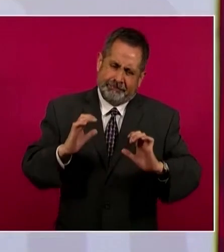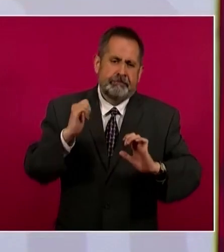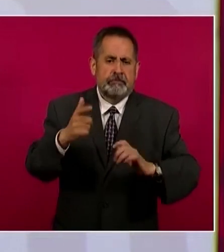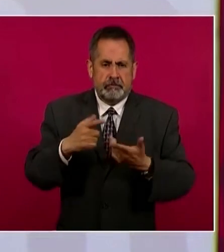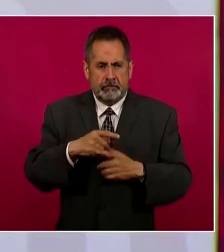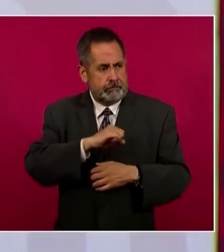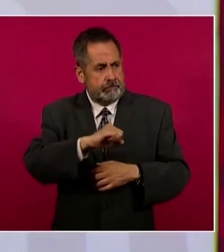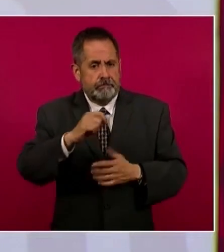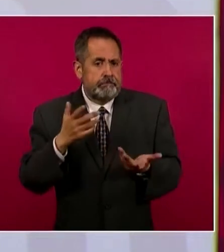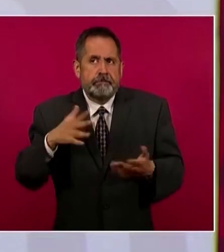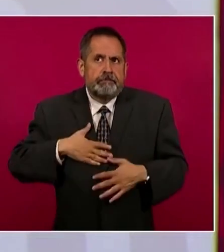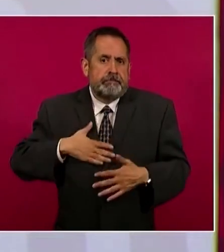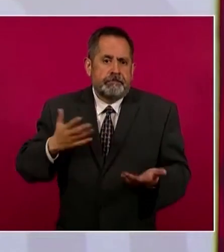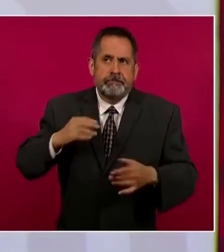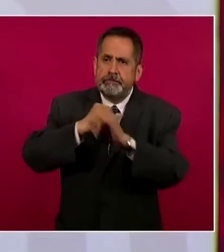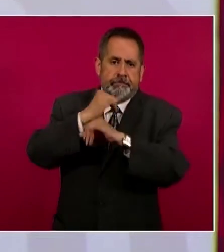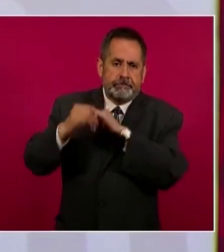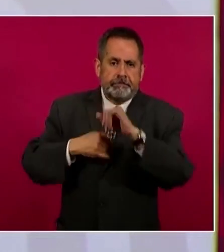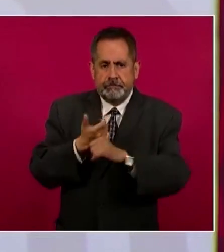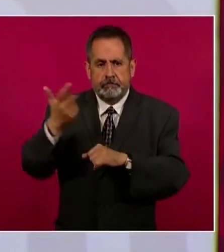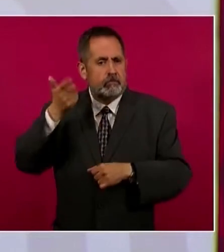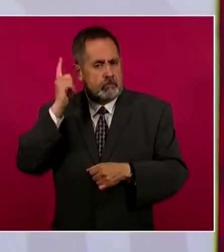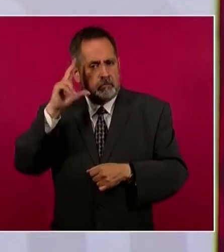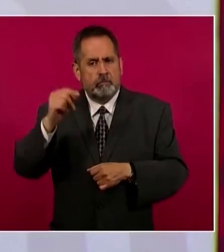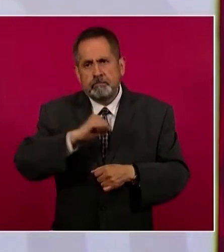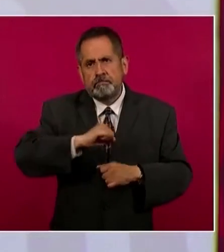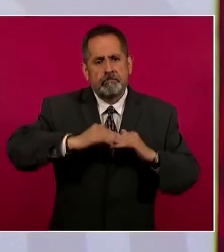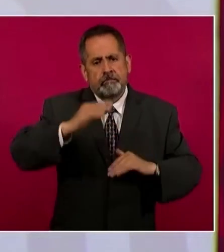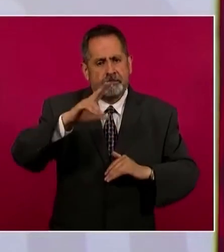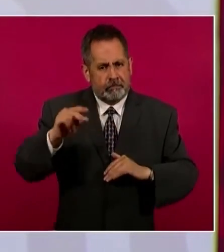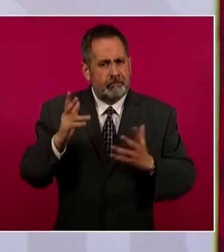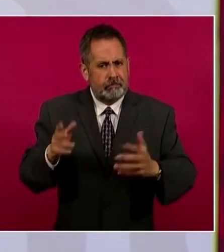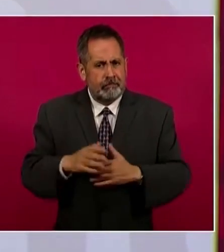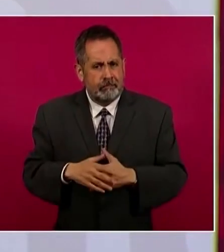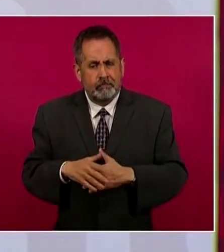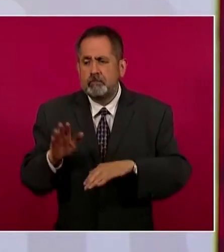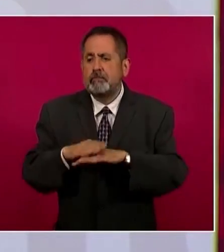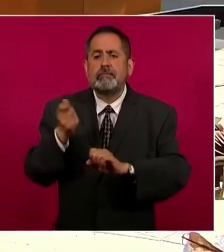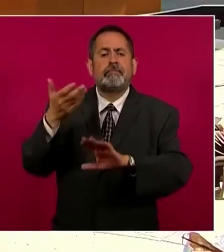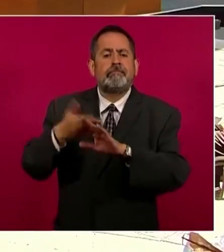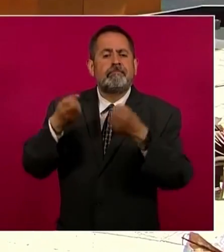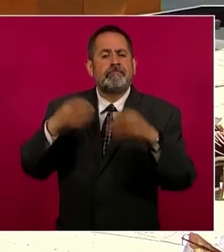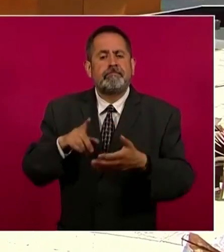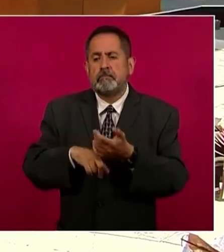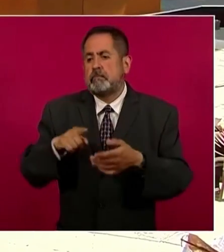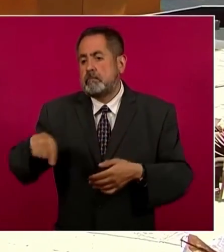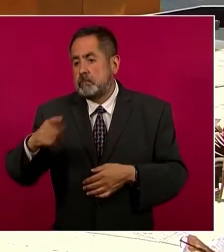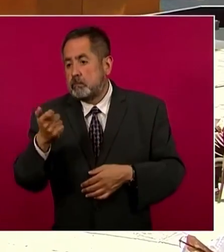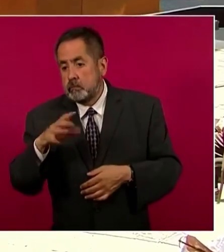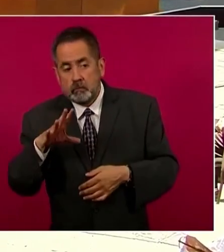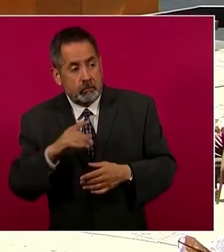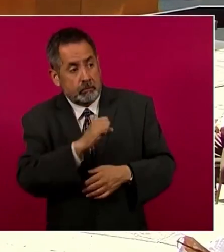dado que son factores internacionales y que no suba más la inflación. Porque esto afecta directamente al poder adquisitivo del